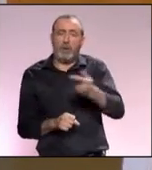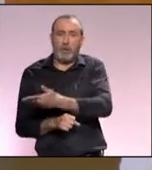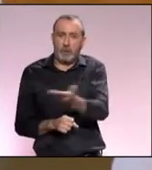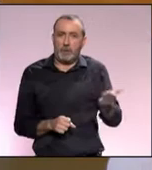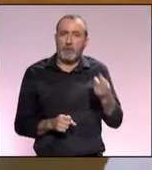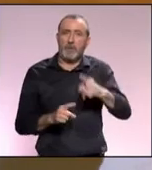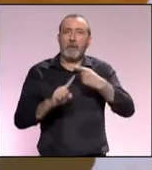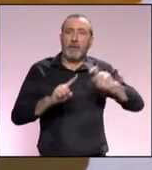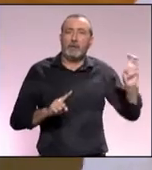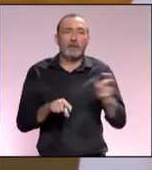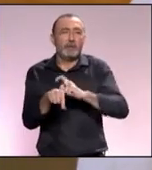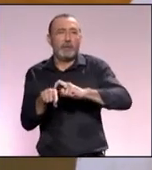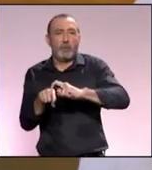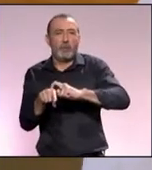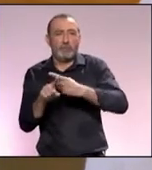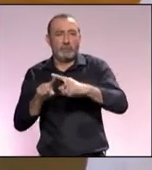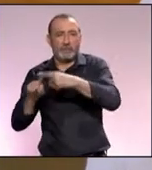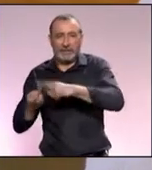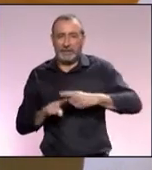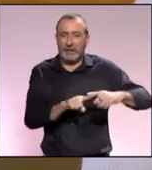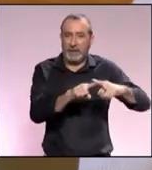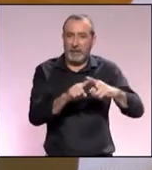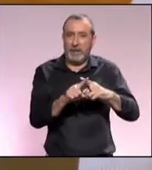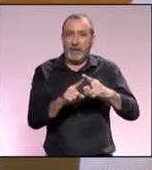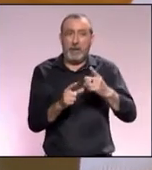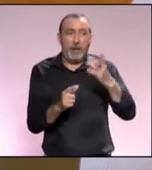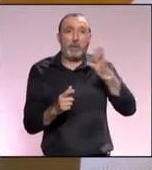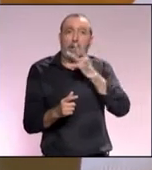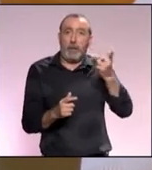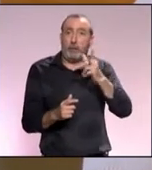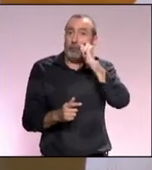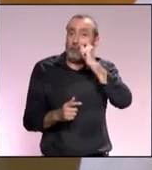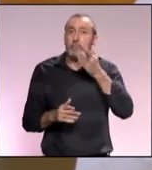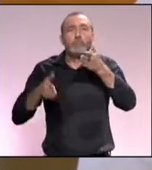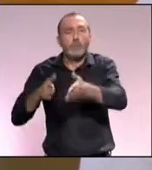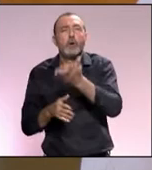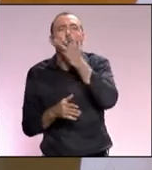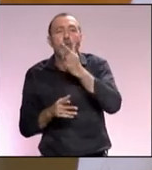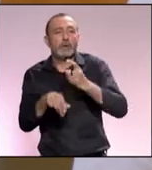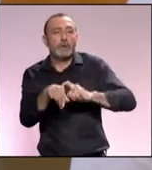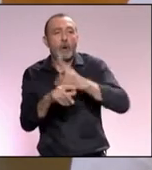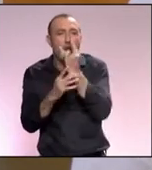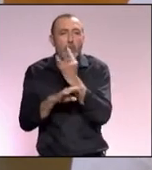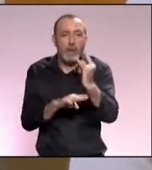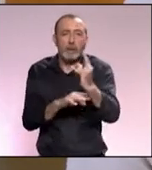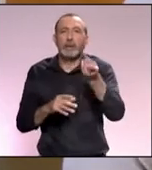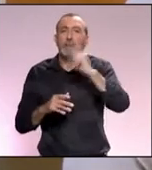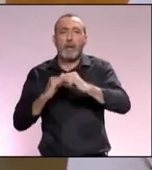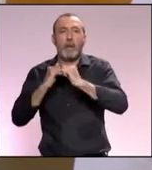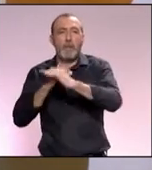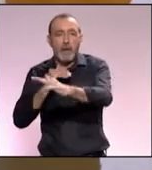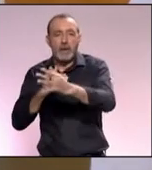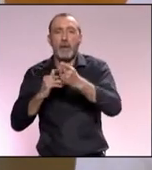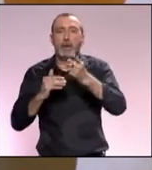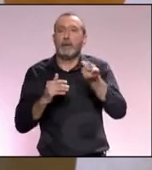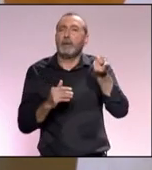nuestra biodiversidad, es decir, hay un turismo que busca efectivamente conocer las especies, también las marinas,